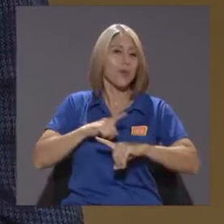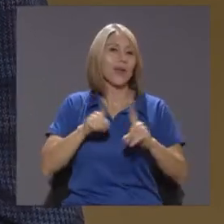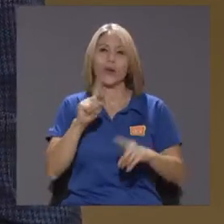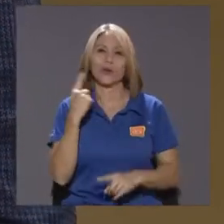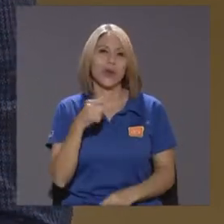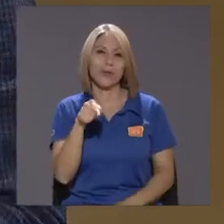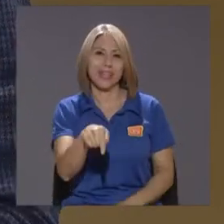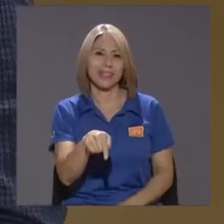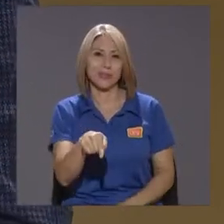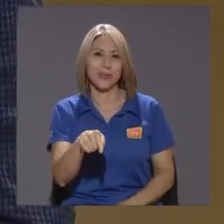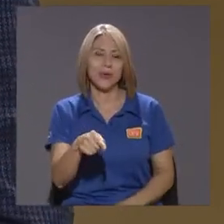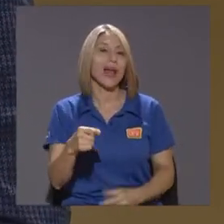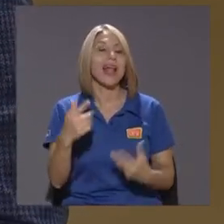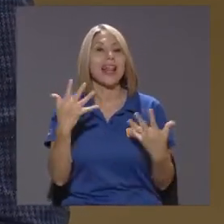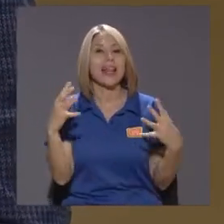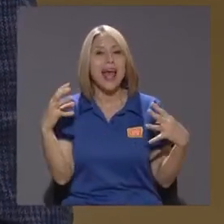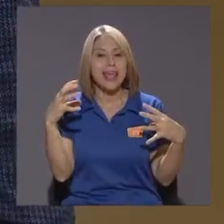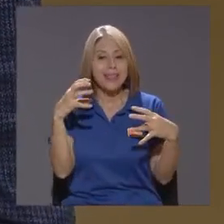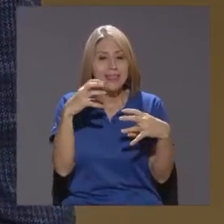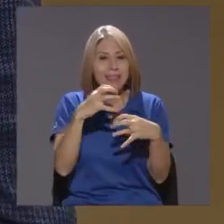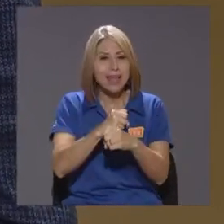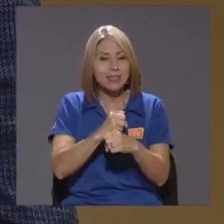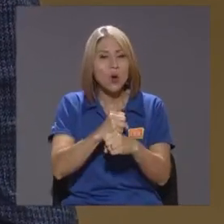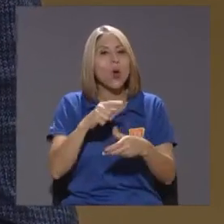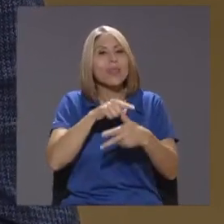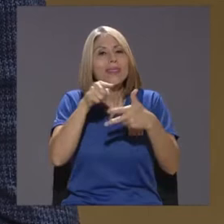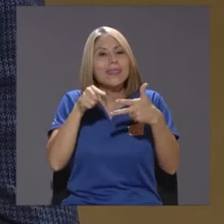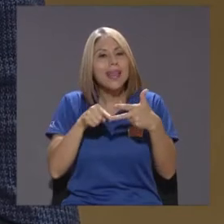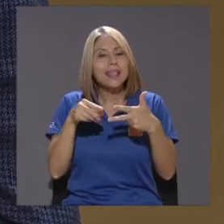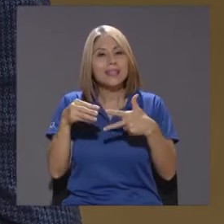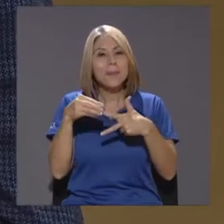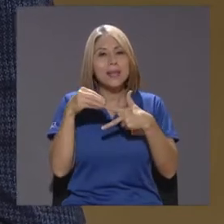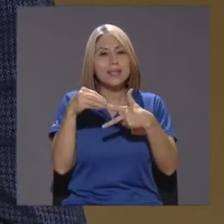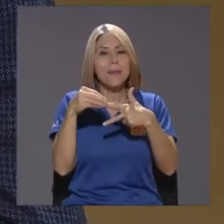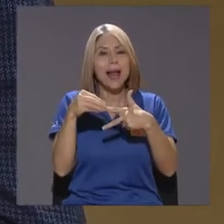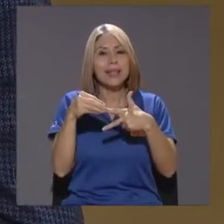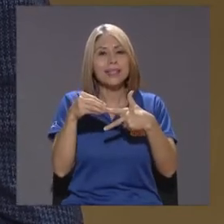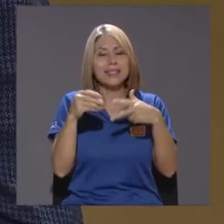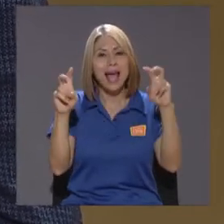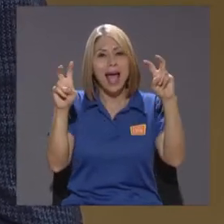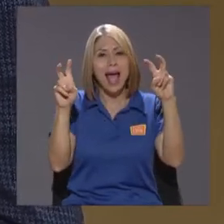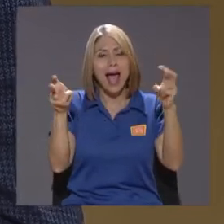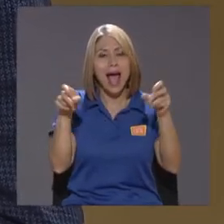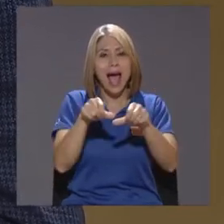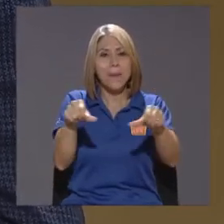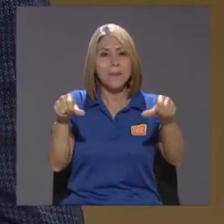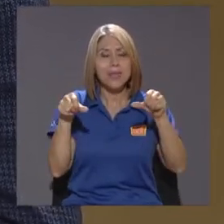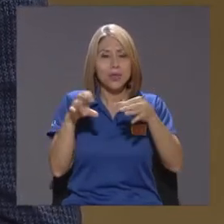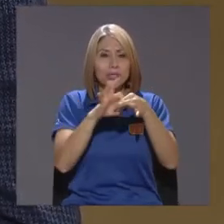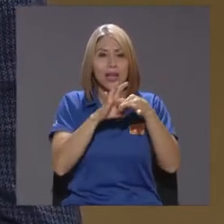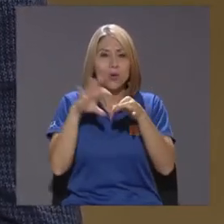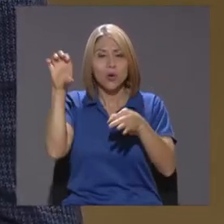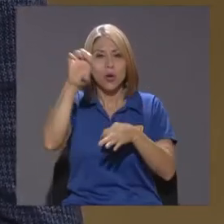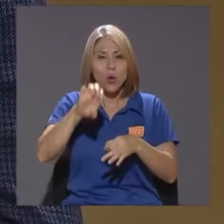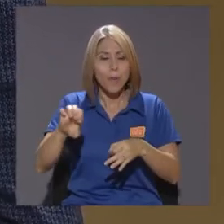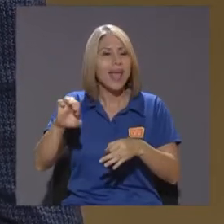O los tres principales ámbitos De la Unión Europea Son el tema